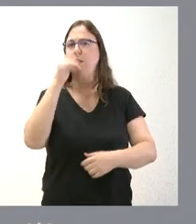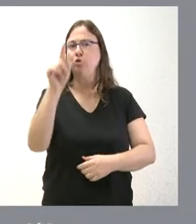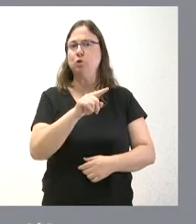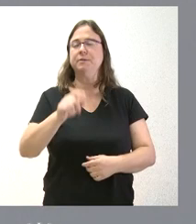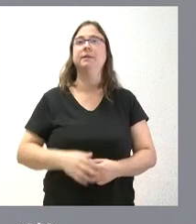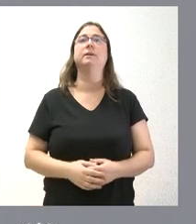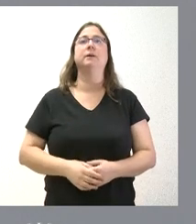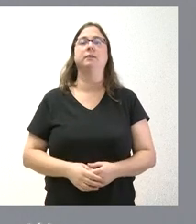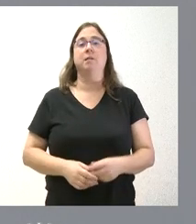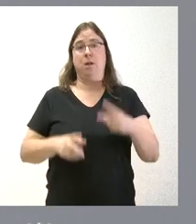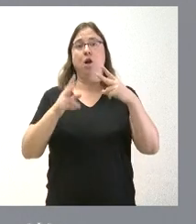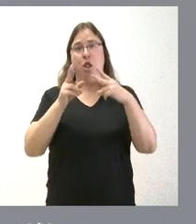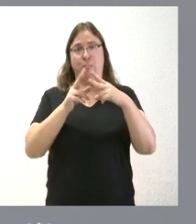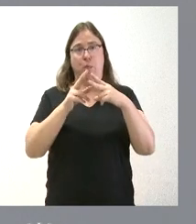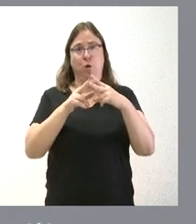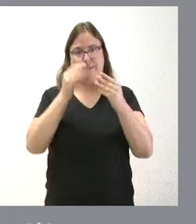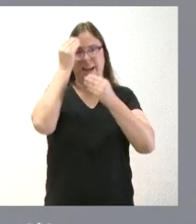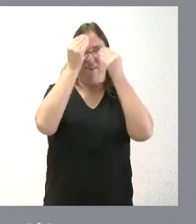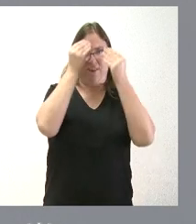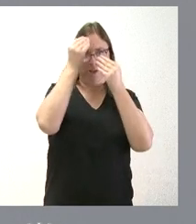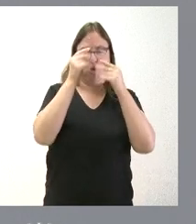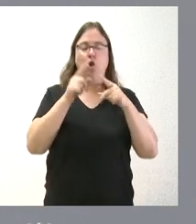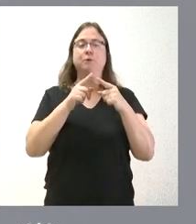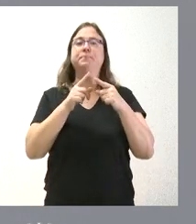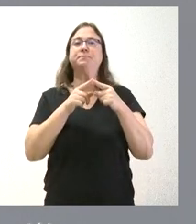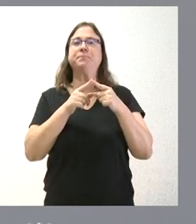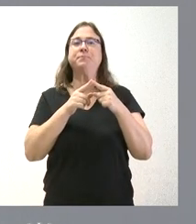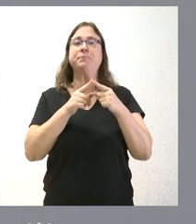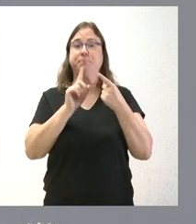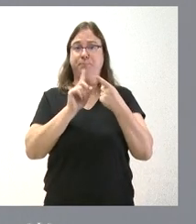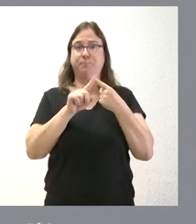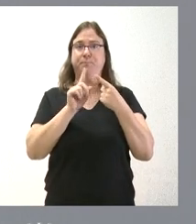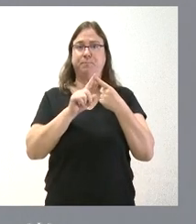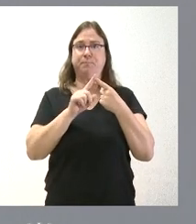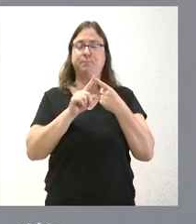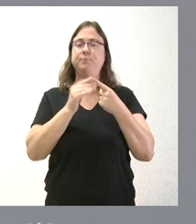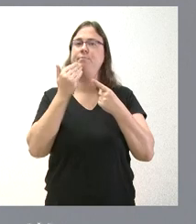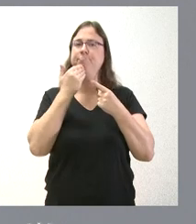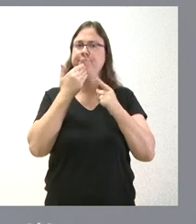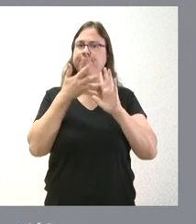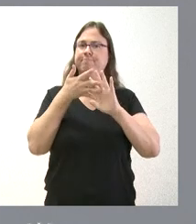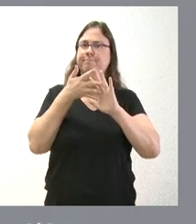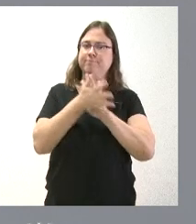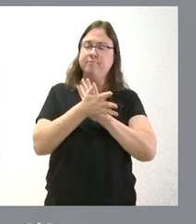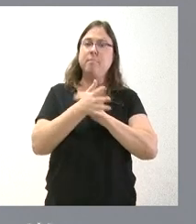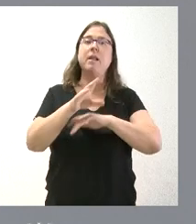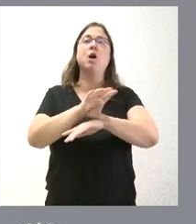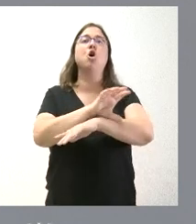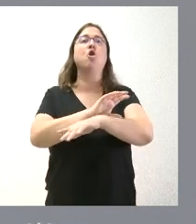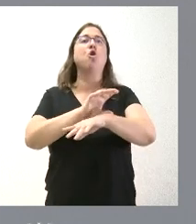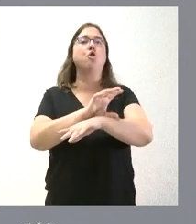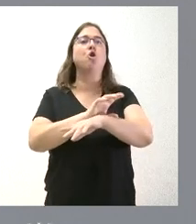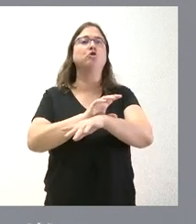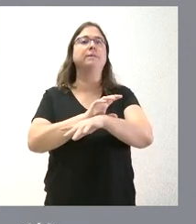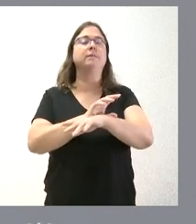Pues, dos quizá reflexiones sobre lo que se ha señalado, ¿no? En primer lugar, significar que el Consejo de Cuentas de